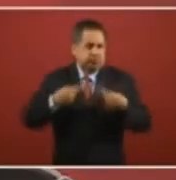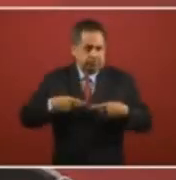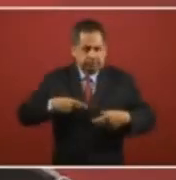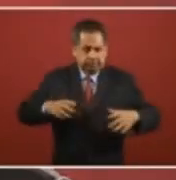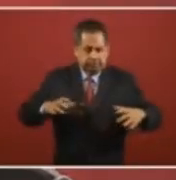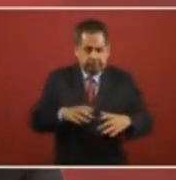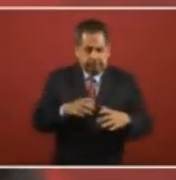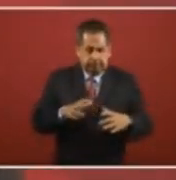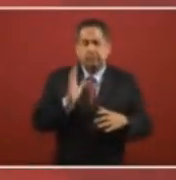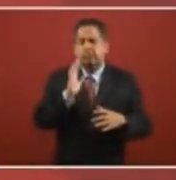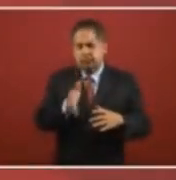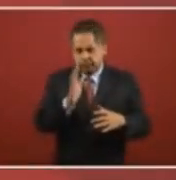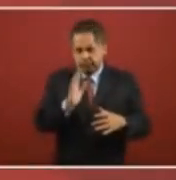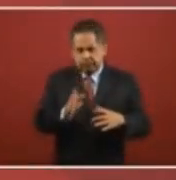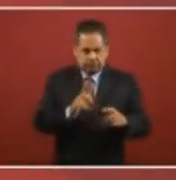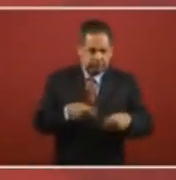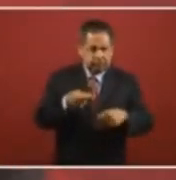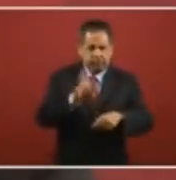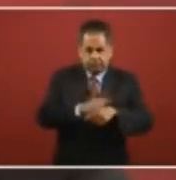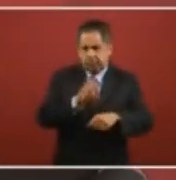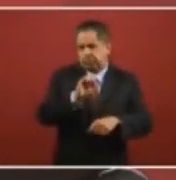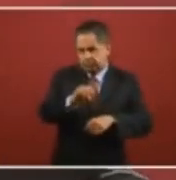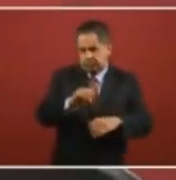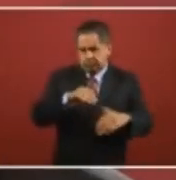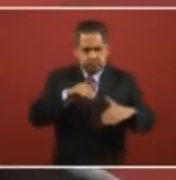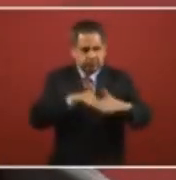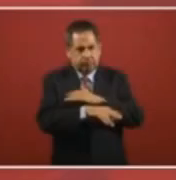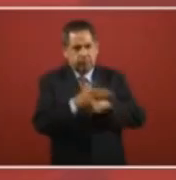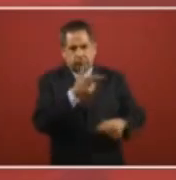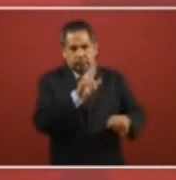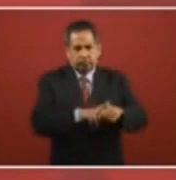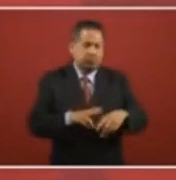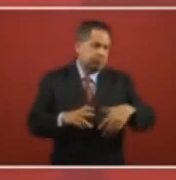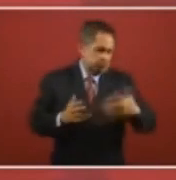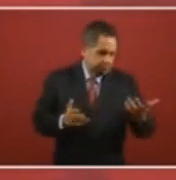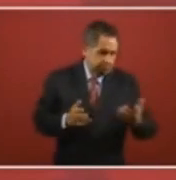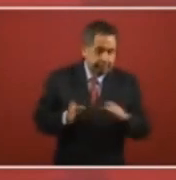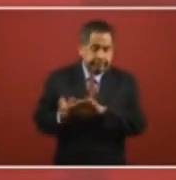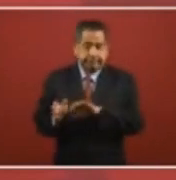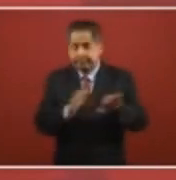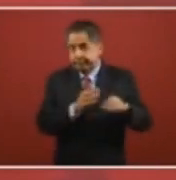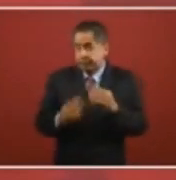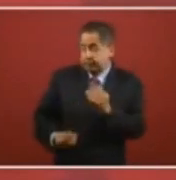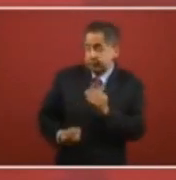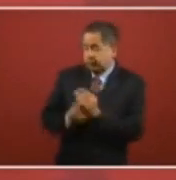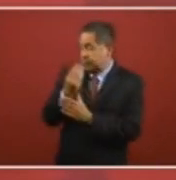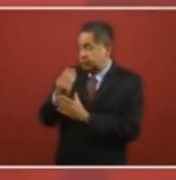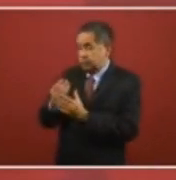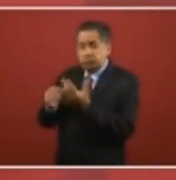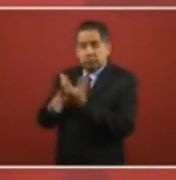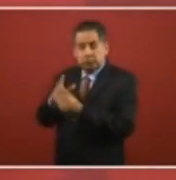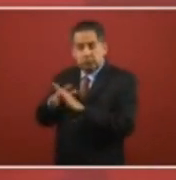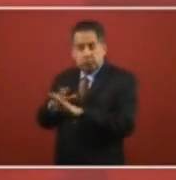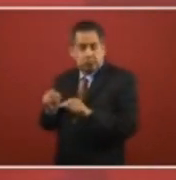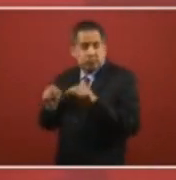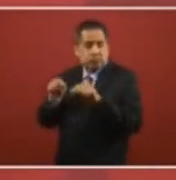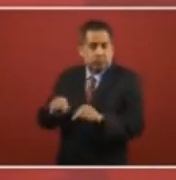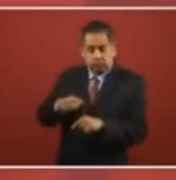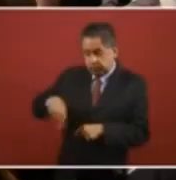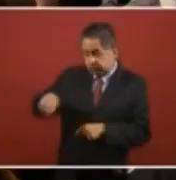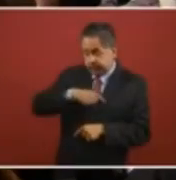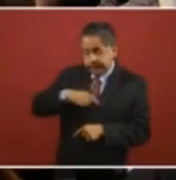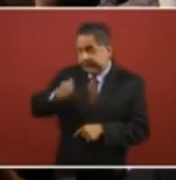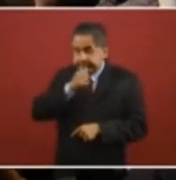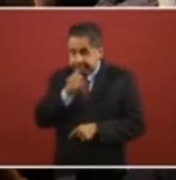que ya tiene acceso. Entonces, lo que tenemos que hacer es concentrarnos con los de recién o que llegaron